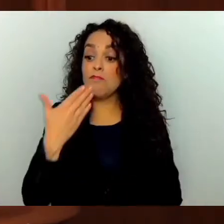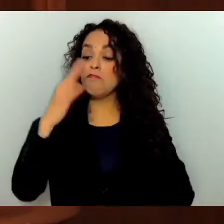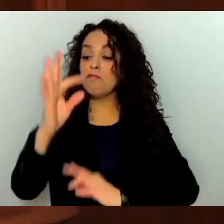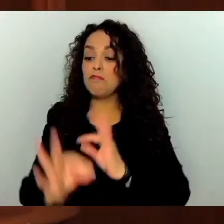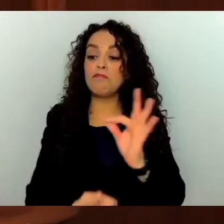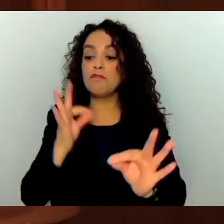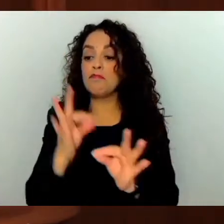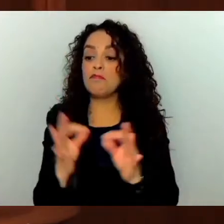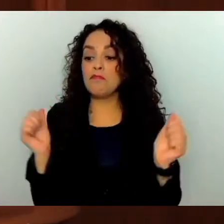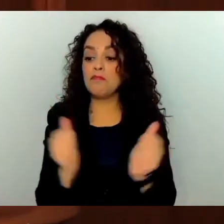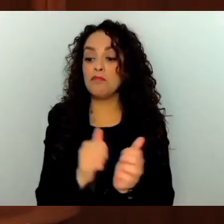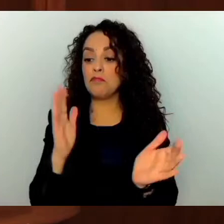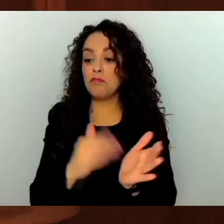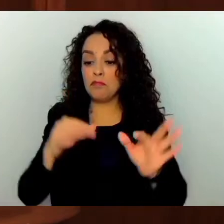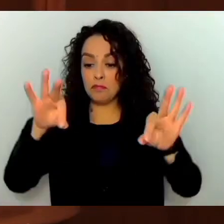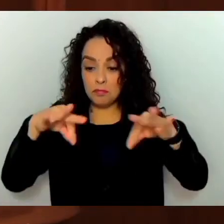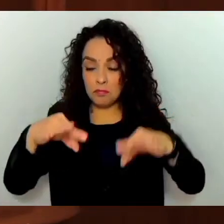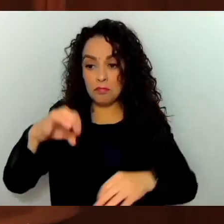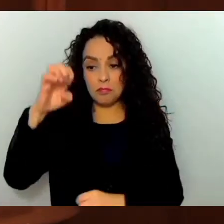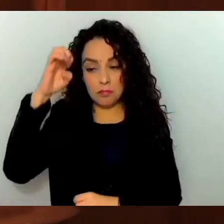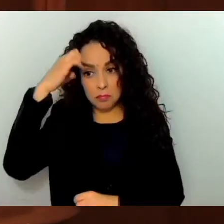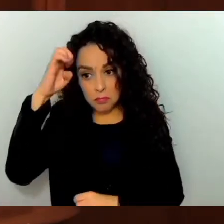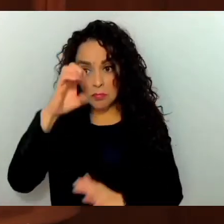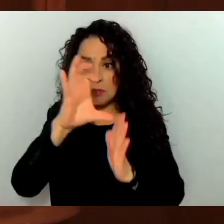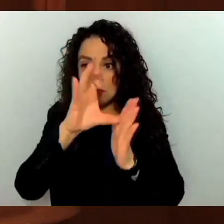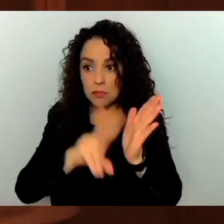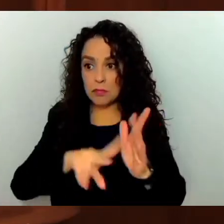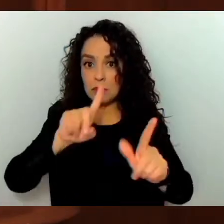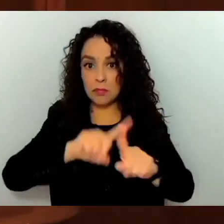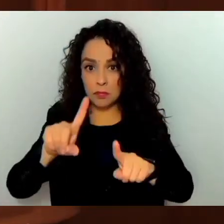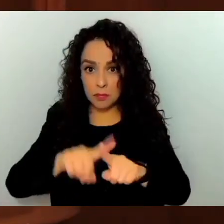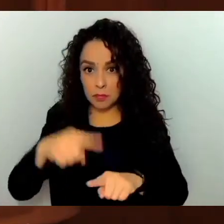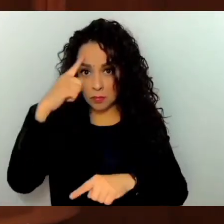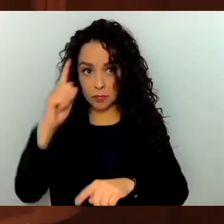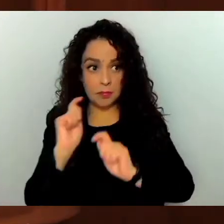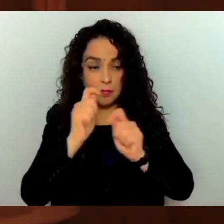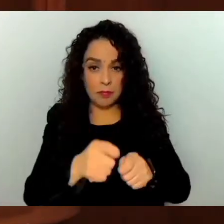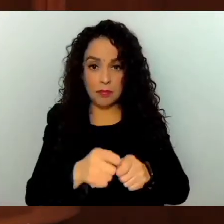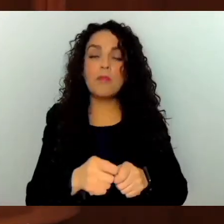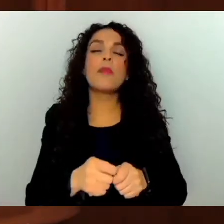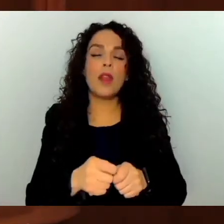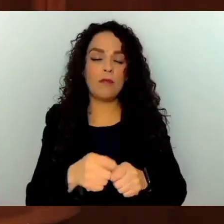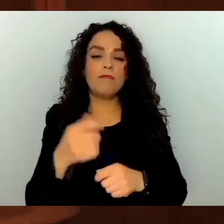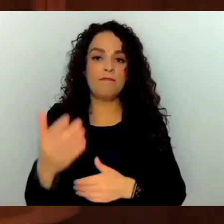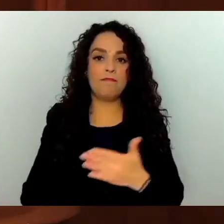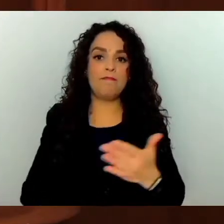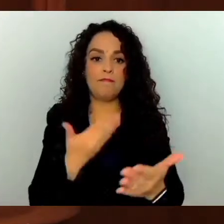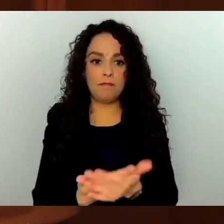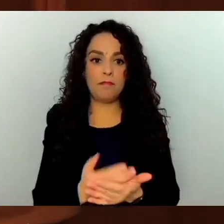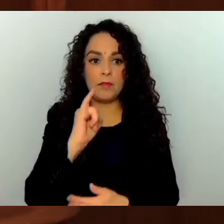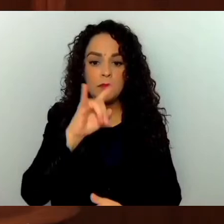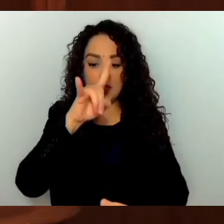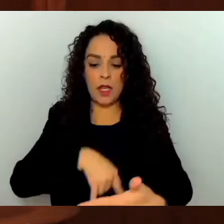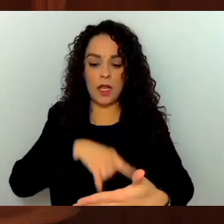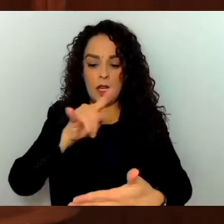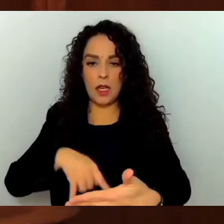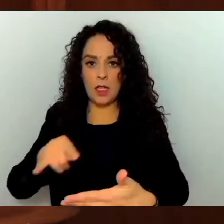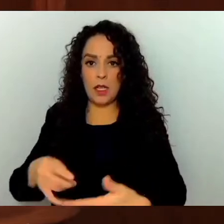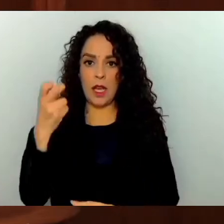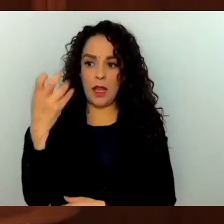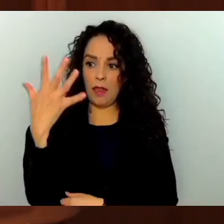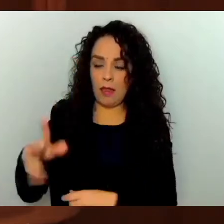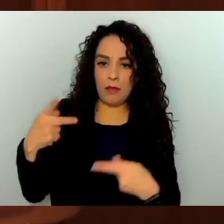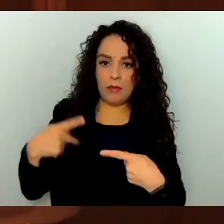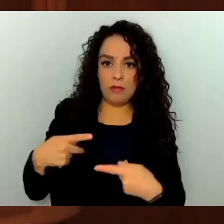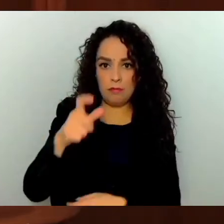ocupar el cargo, nos permitimos formular la propuesta de la lista de hasta 10 candidatas o candidatos para el cargo